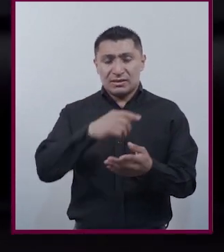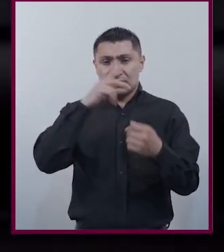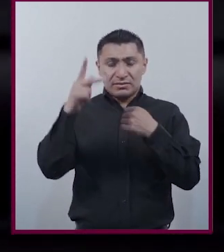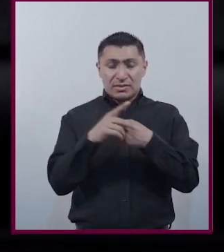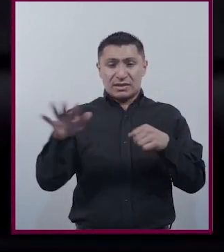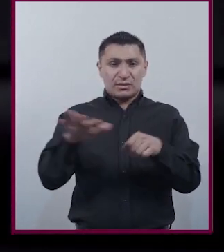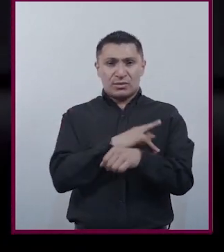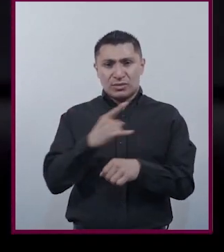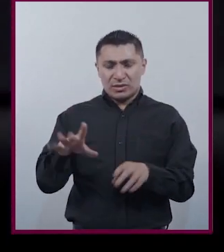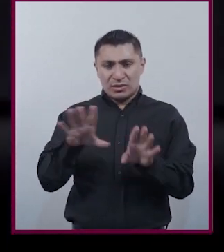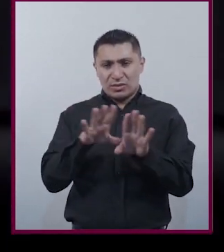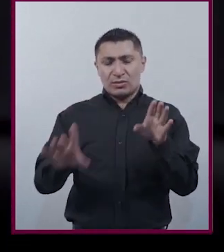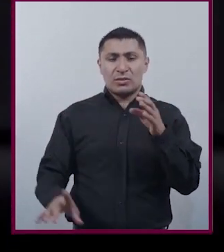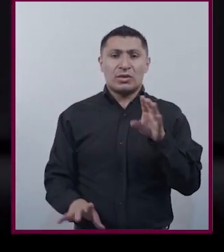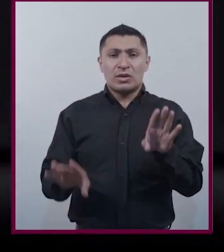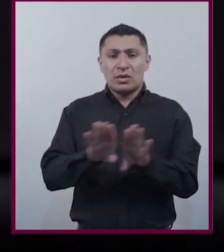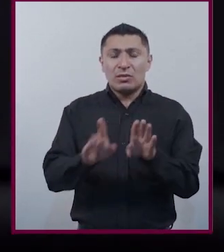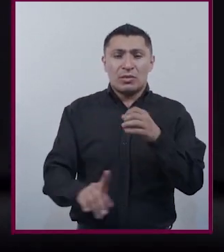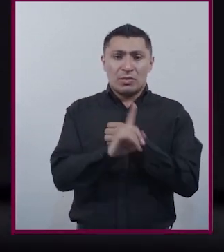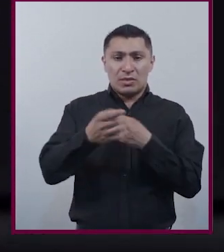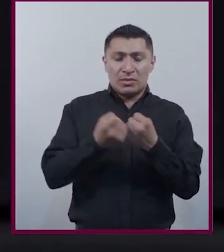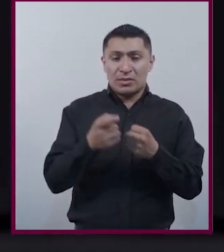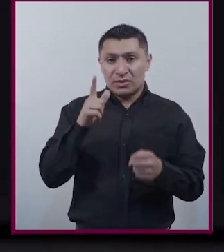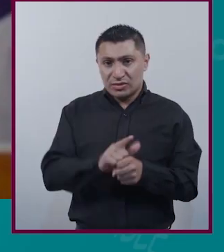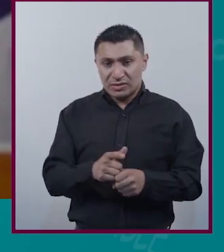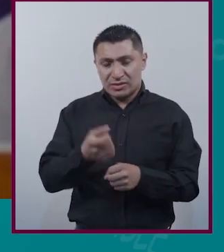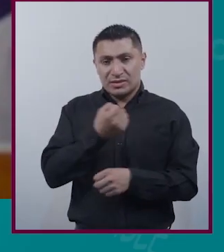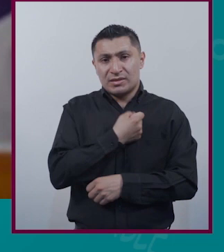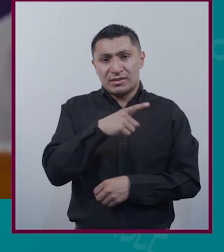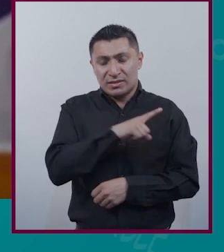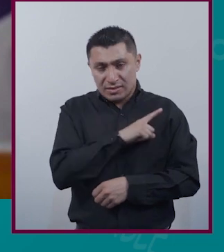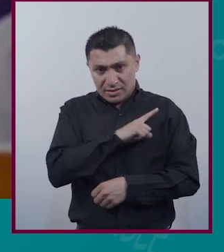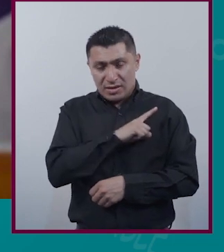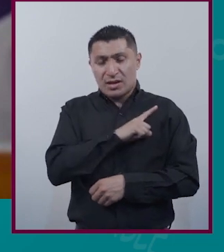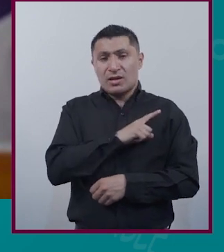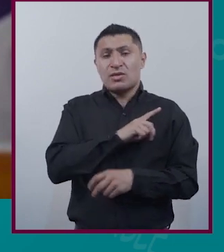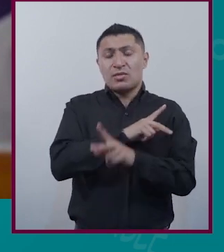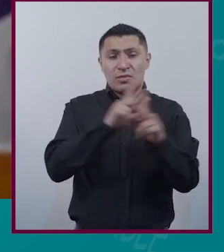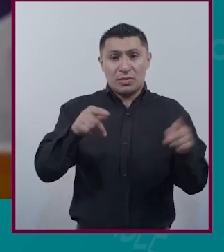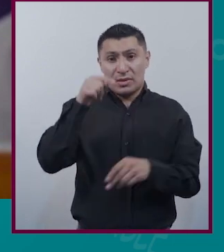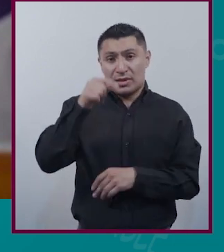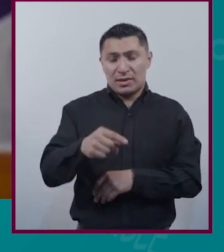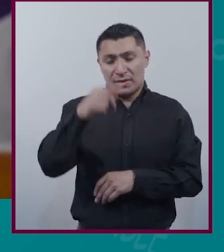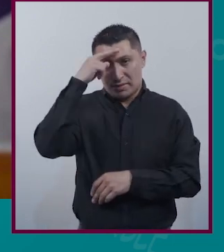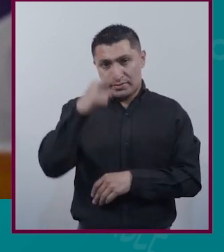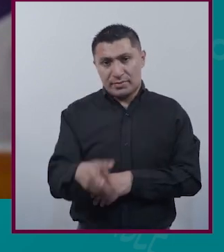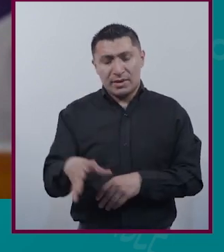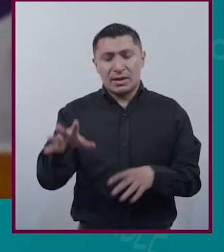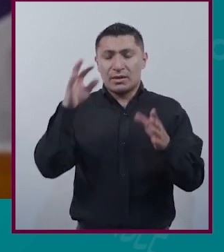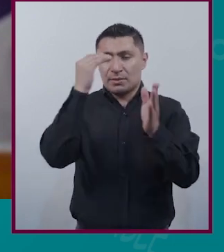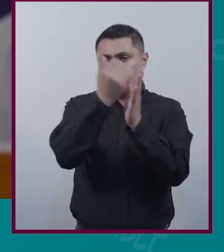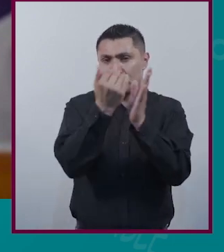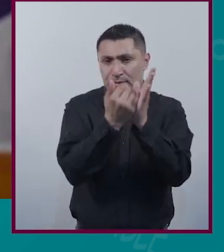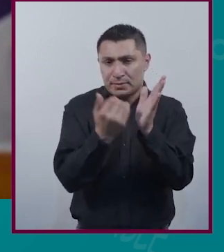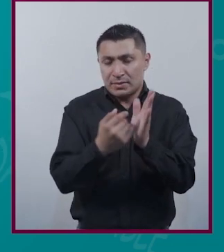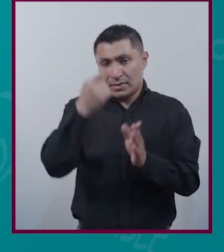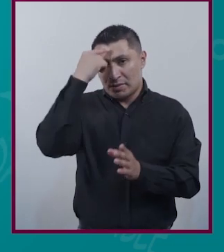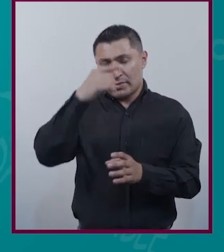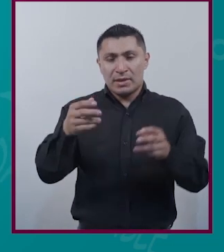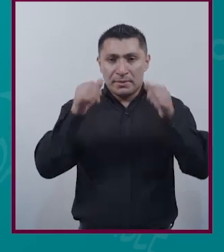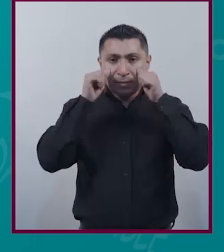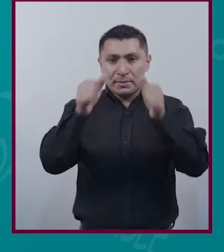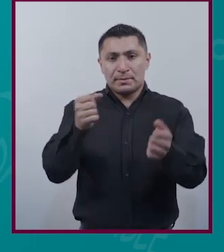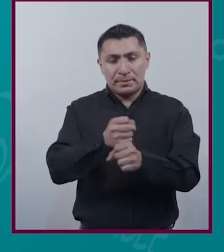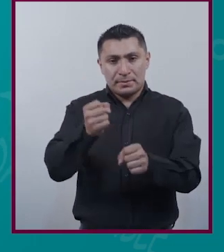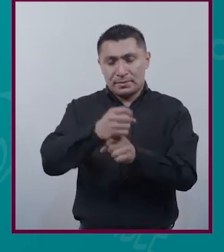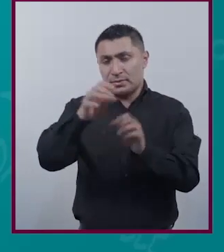le considera Un problema social Y de salud pública En México Se han tomado medidas Para atender este tipo de violencia Por